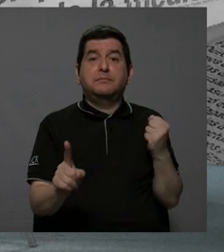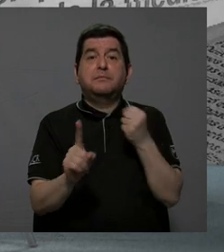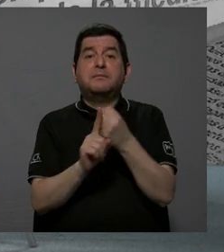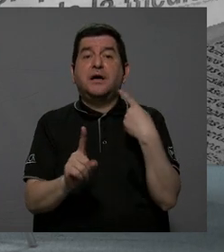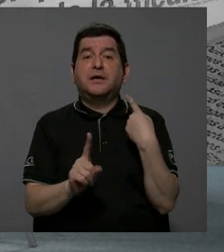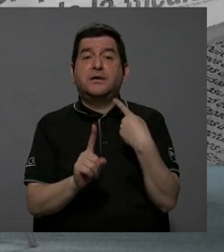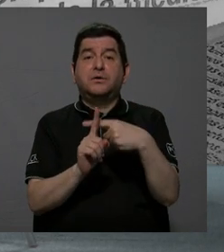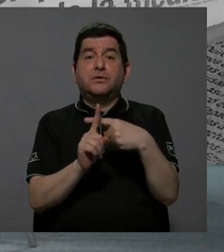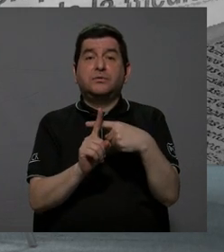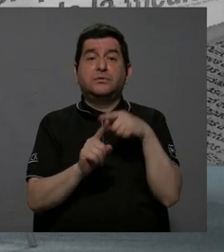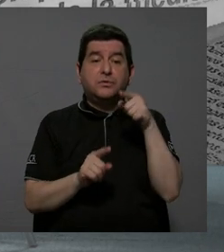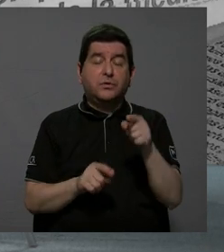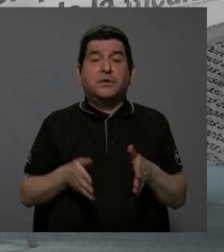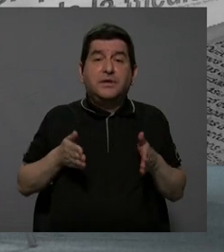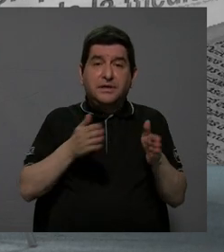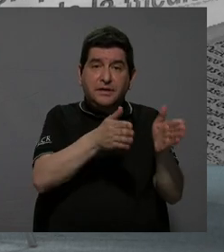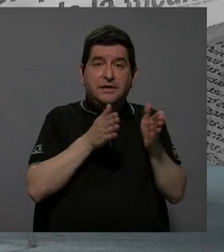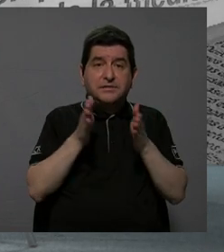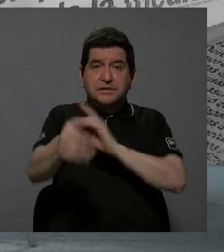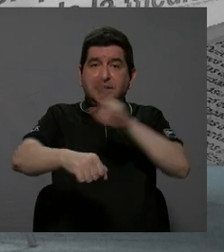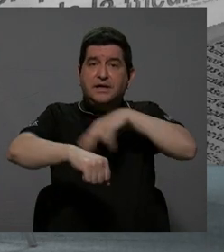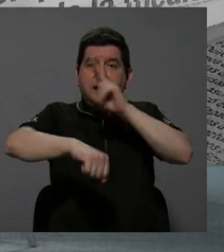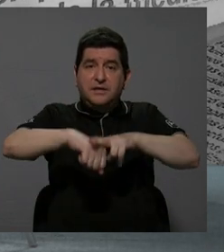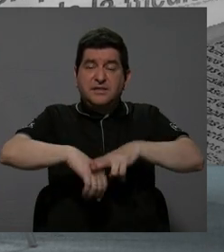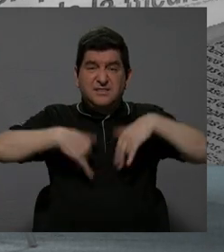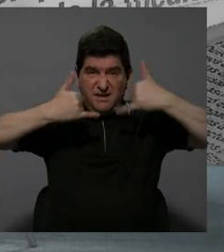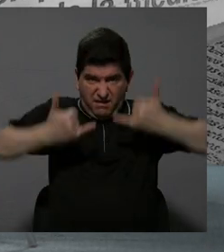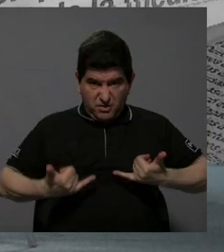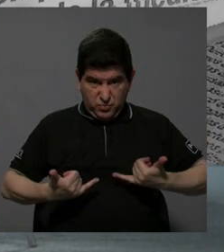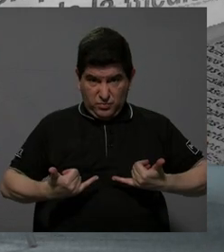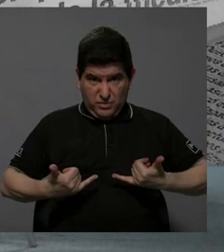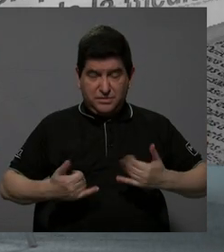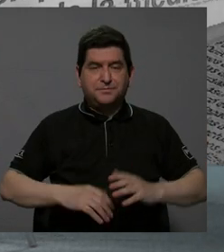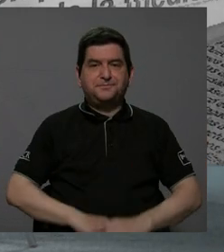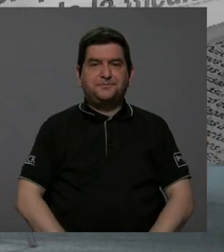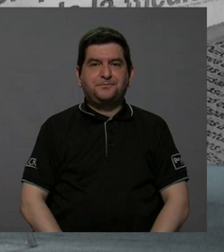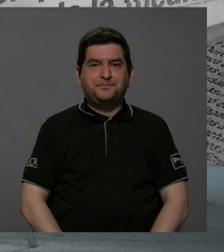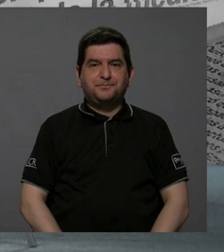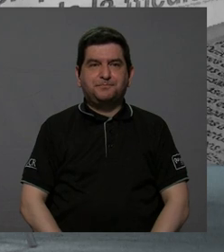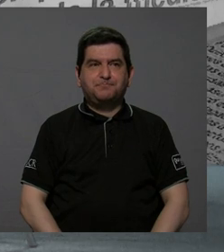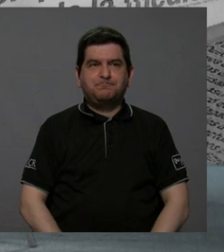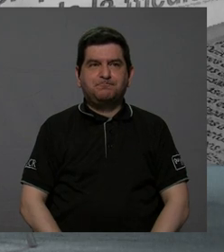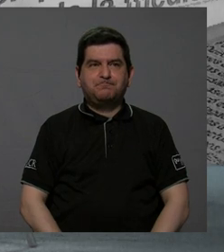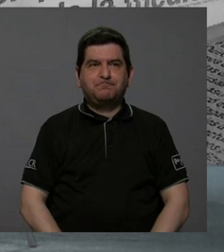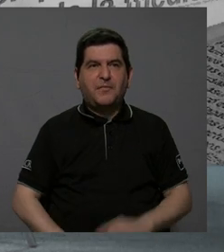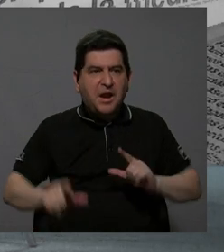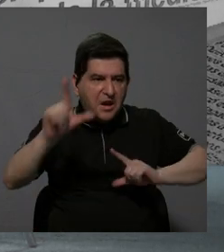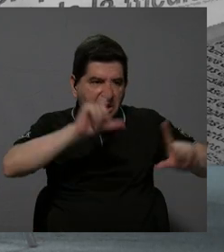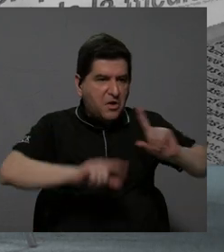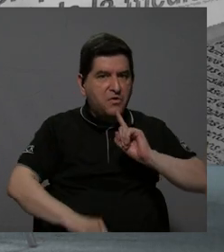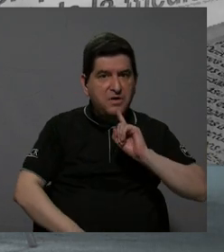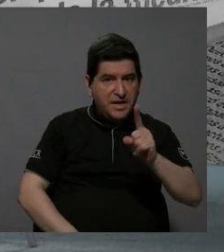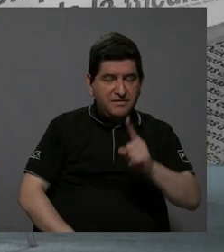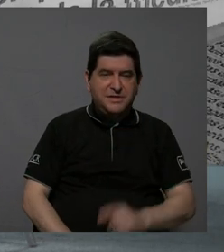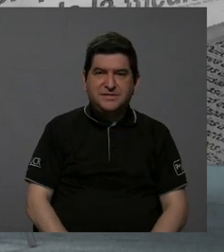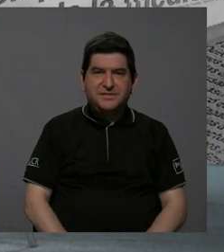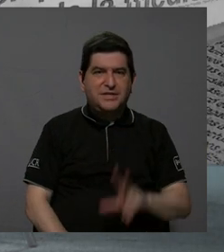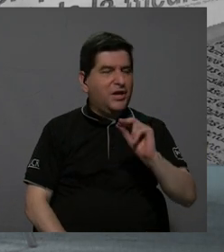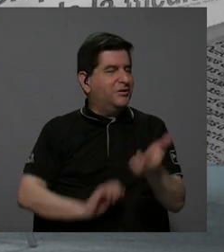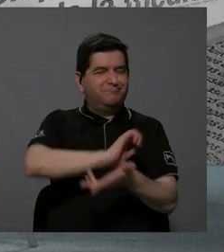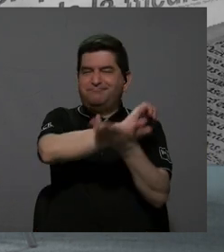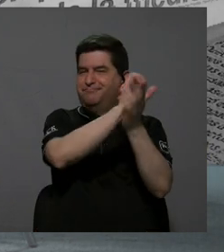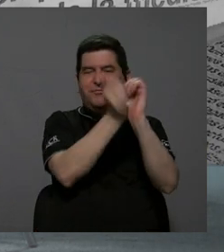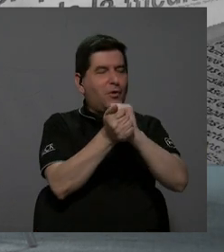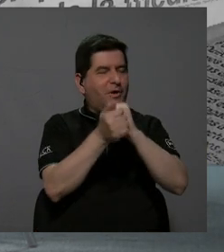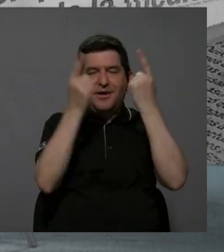positivo en el corredor vial. Actualmente, mucho de lo que la ANAME dice no logra un cambio